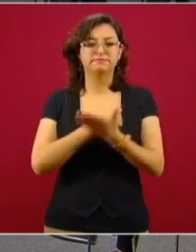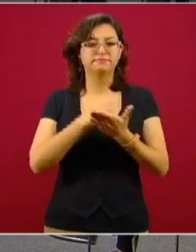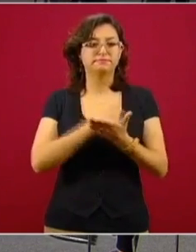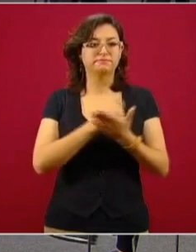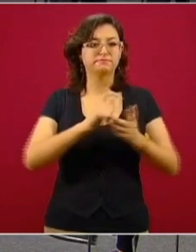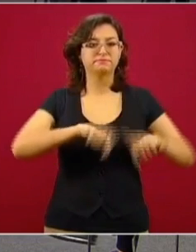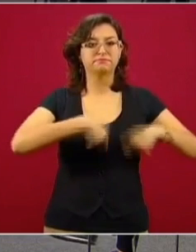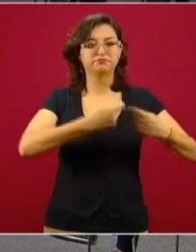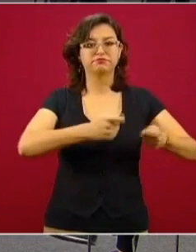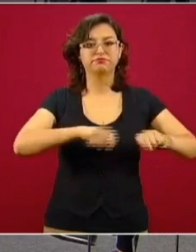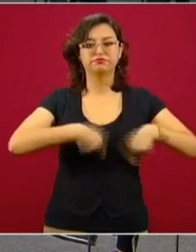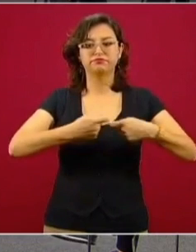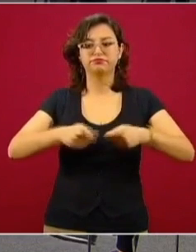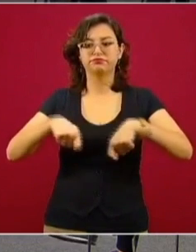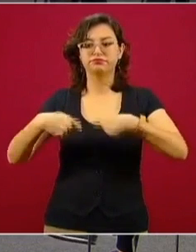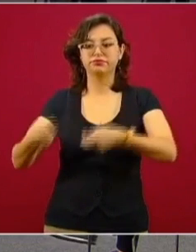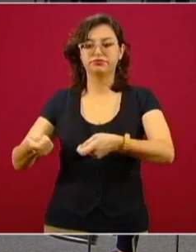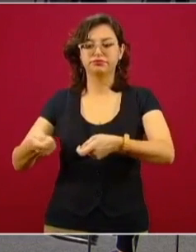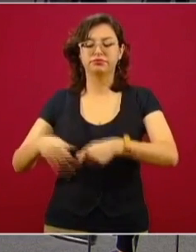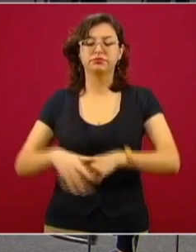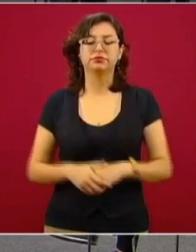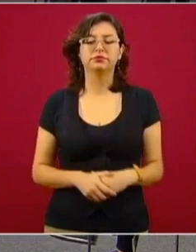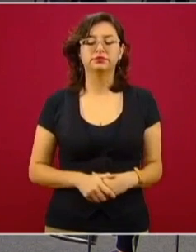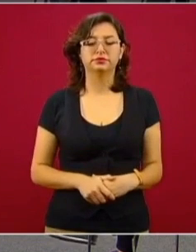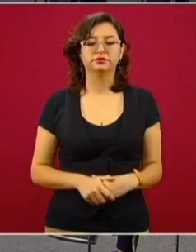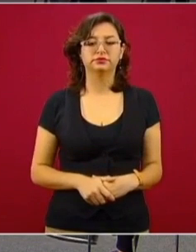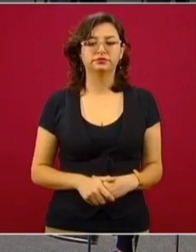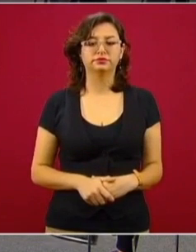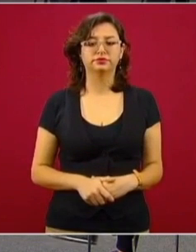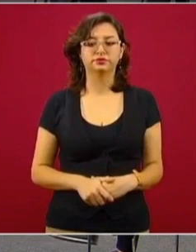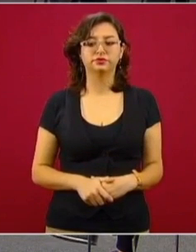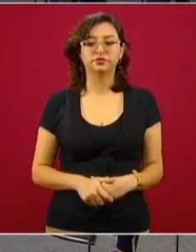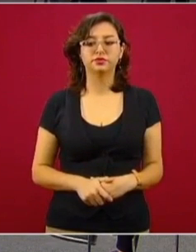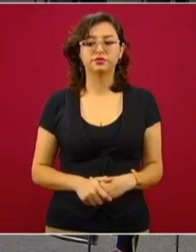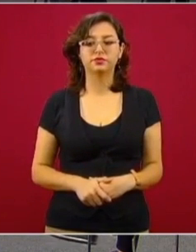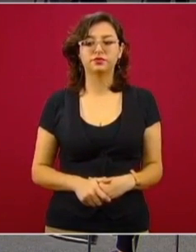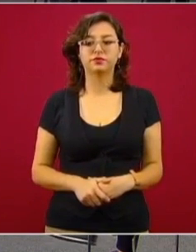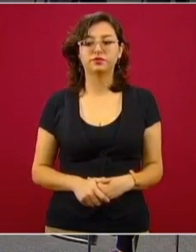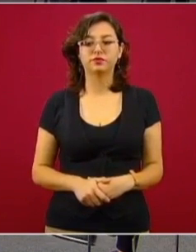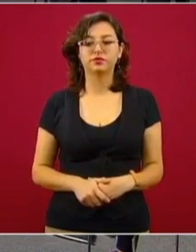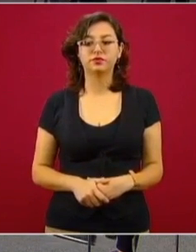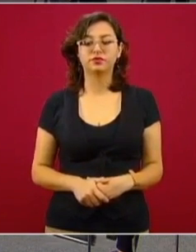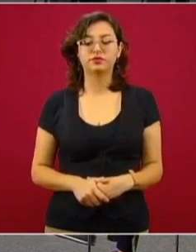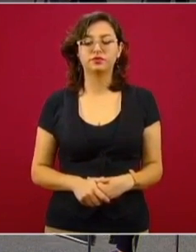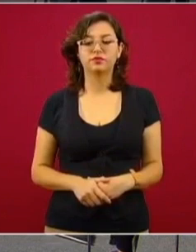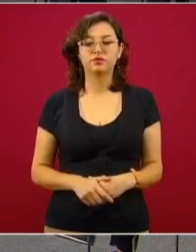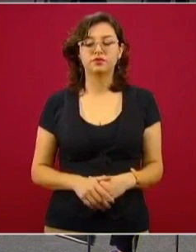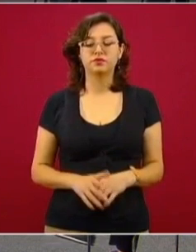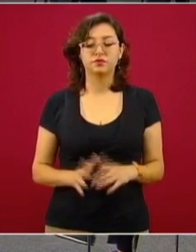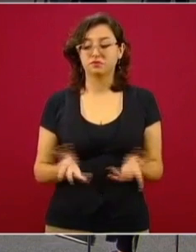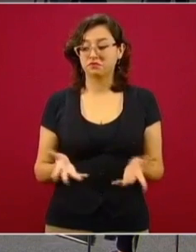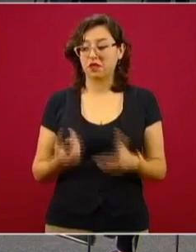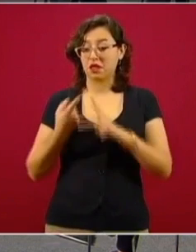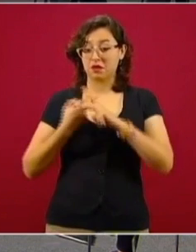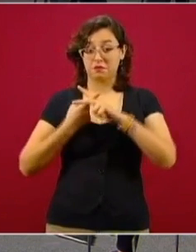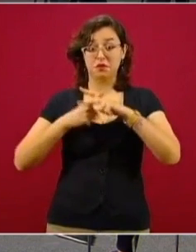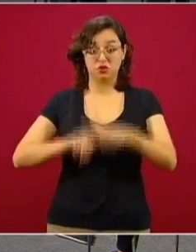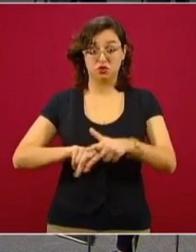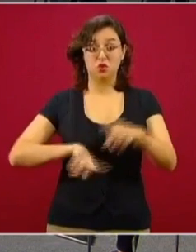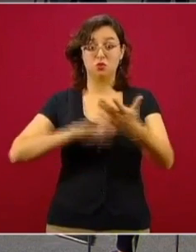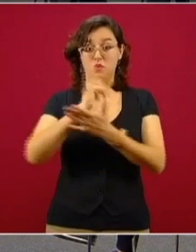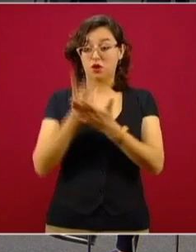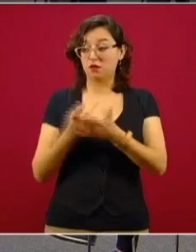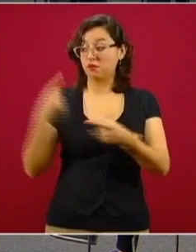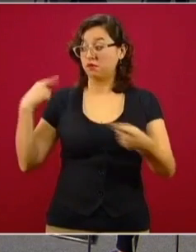Al día de hoy, que eso también es muy importante, han recibido ya estos